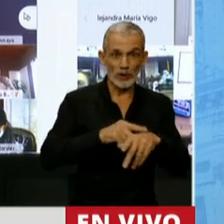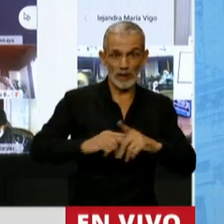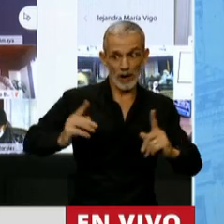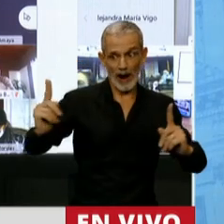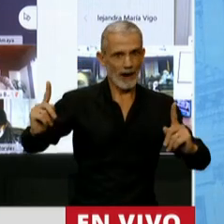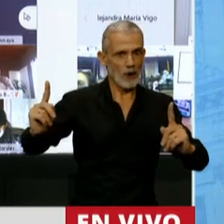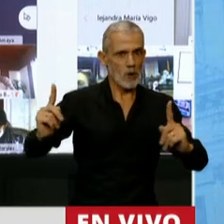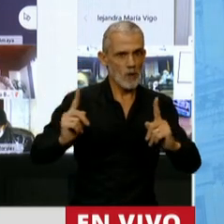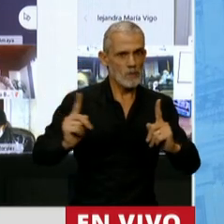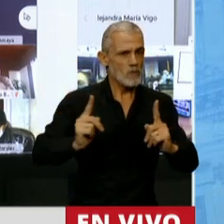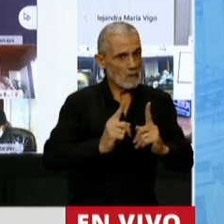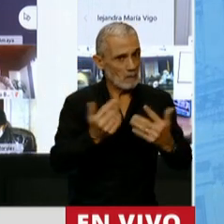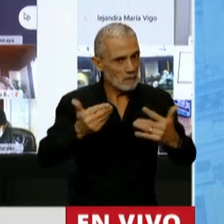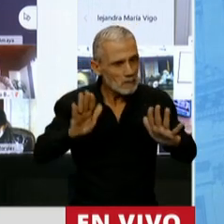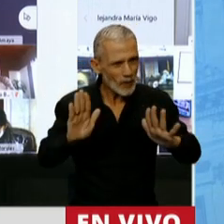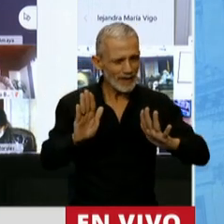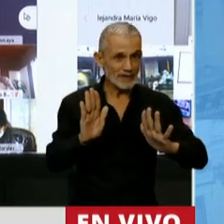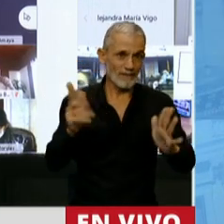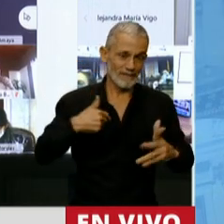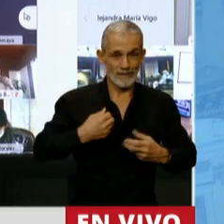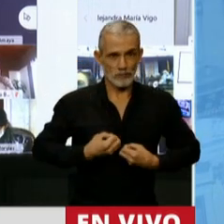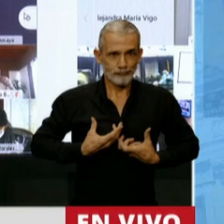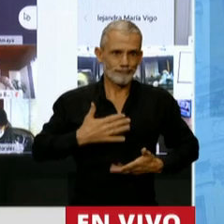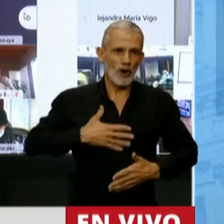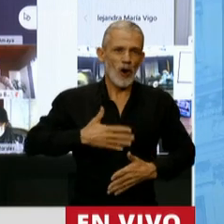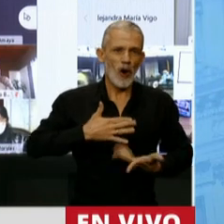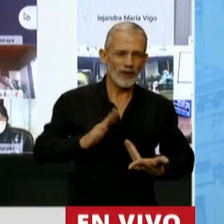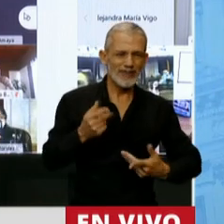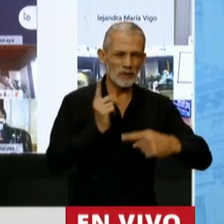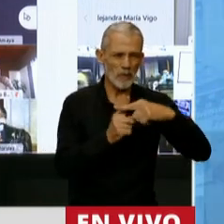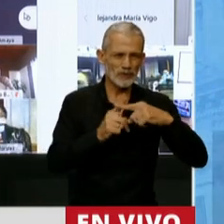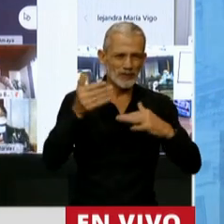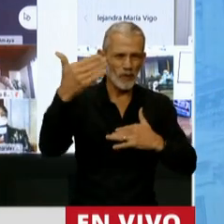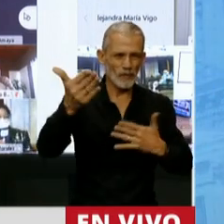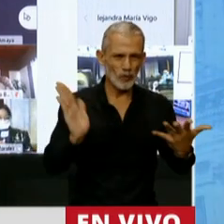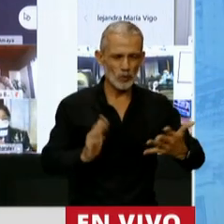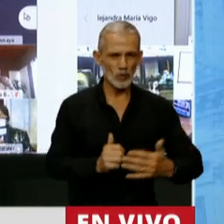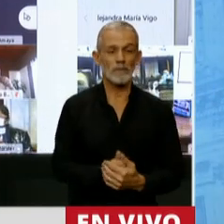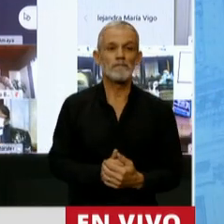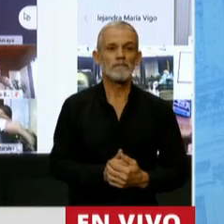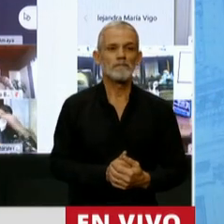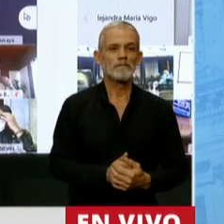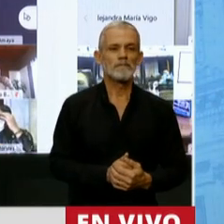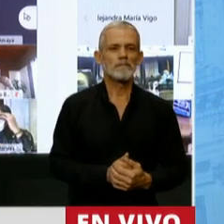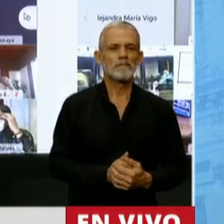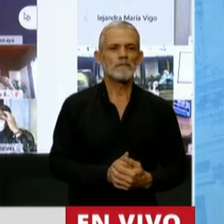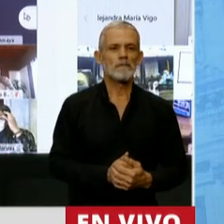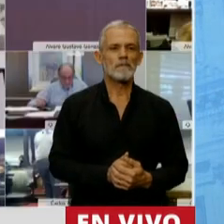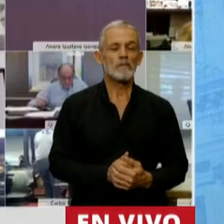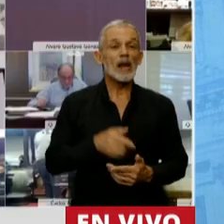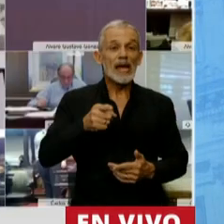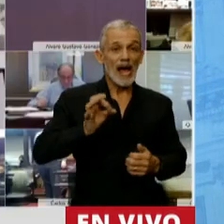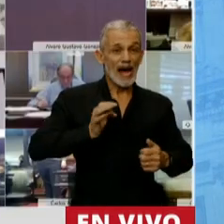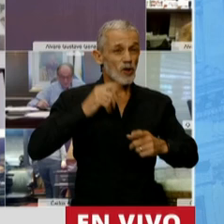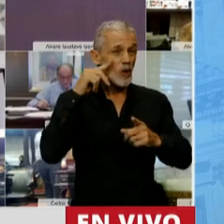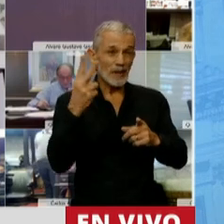parecen acortarse y creo que eso también nos hace ver con más optimismo el que vendrá. en el